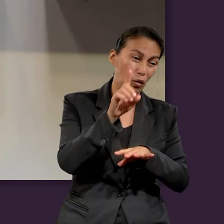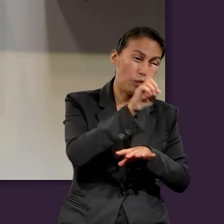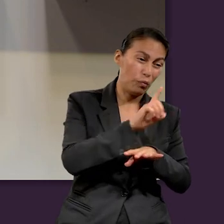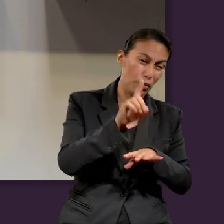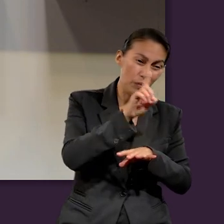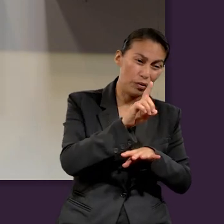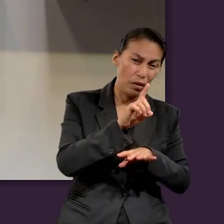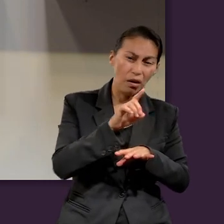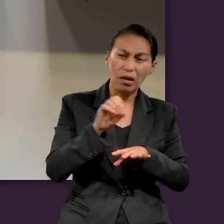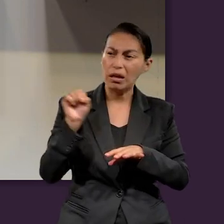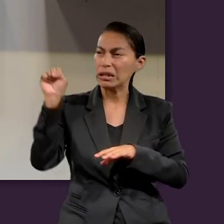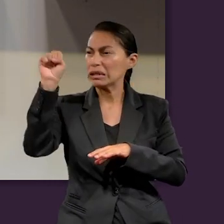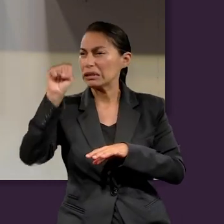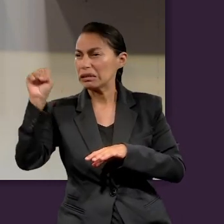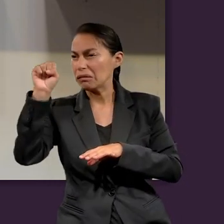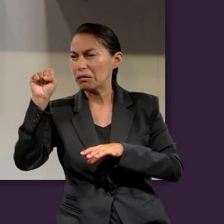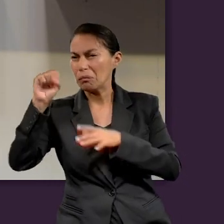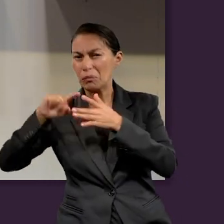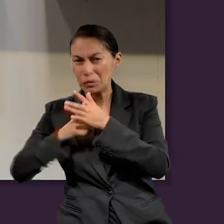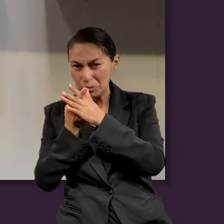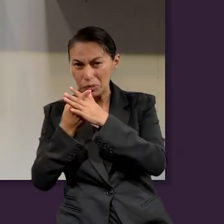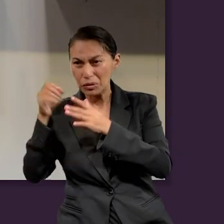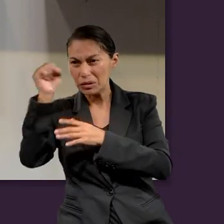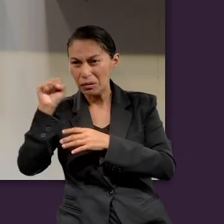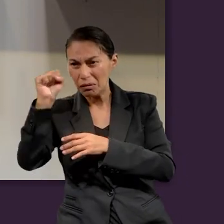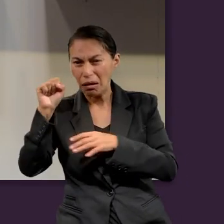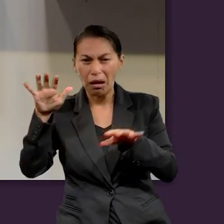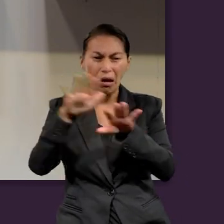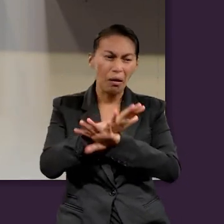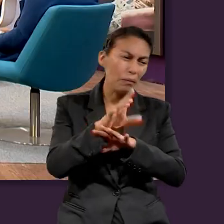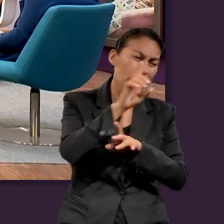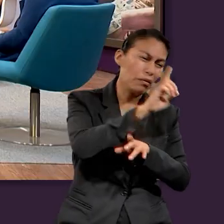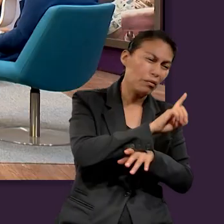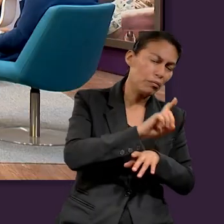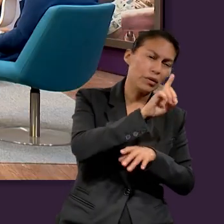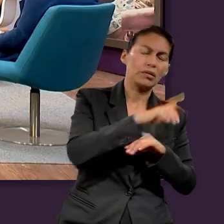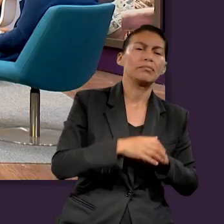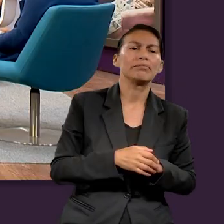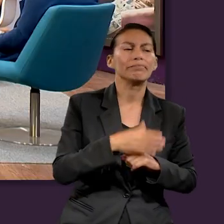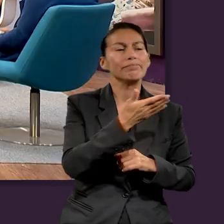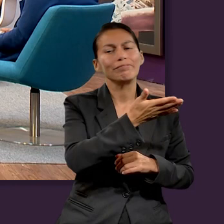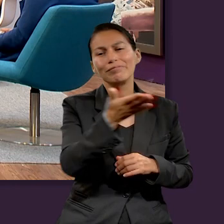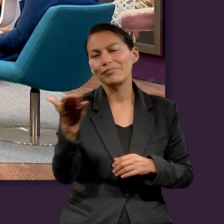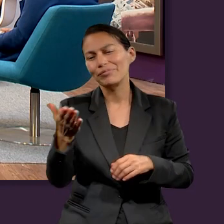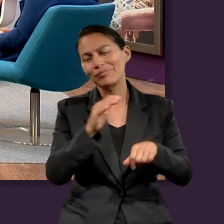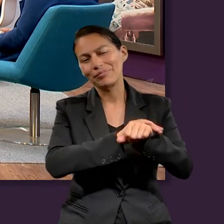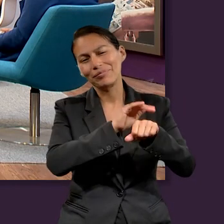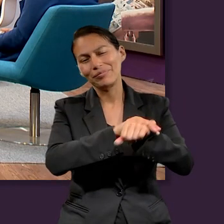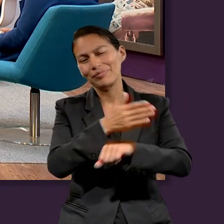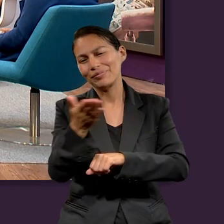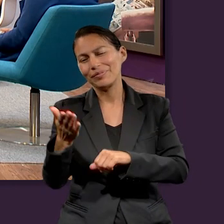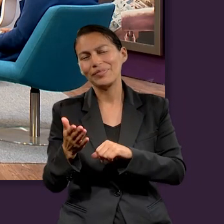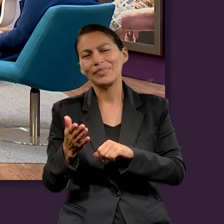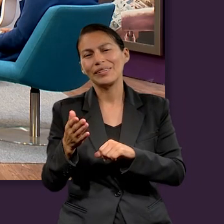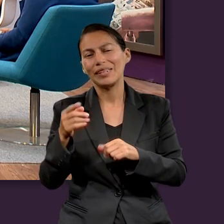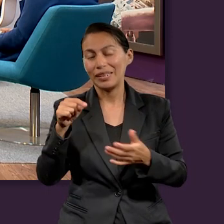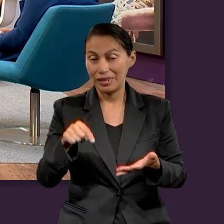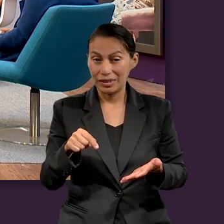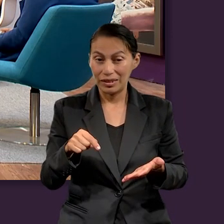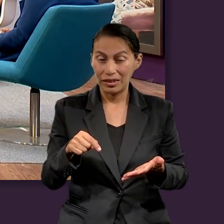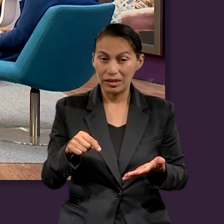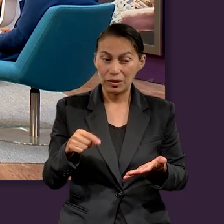domingo. Muy bien, bueno, Esmeralda, José Luis, Lisbeth, nosotros estamos